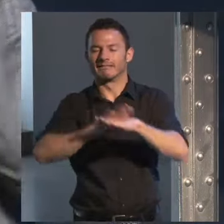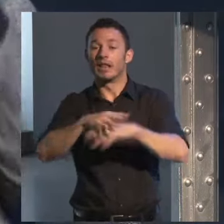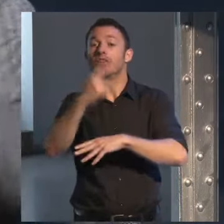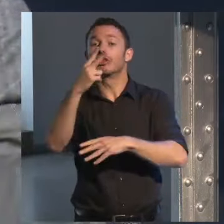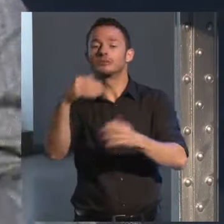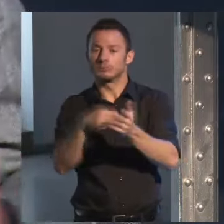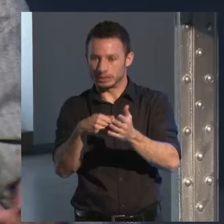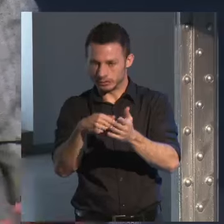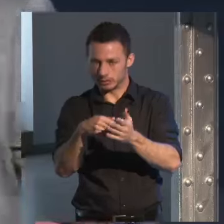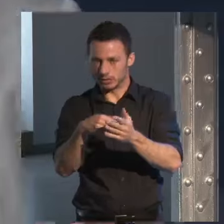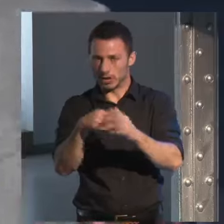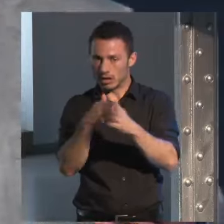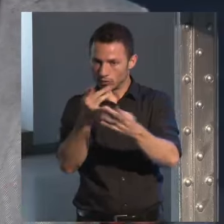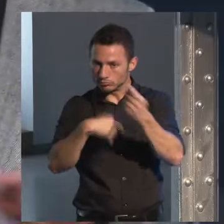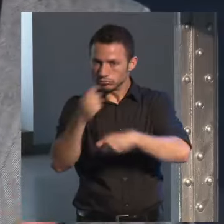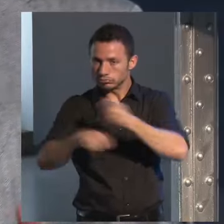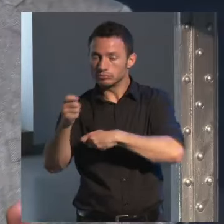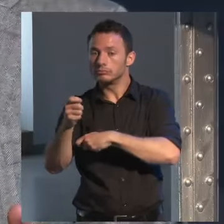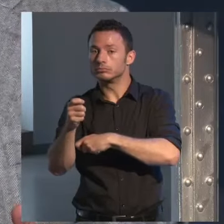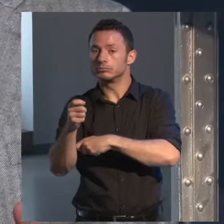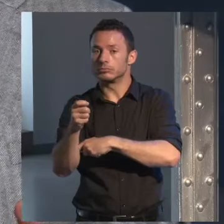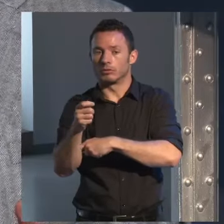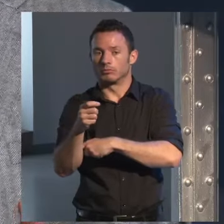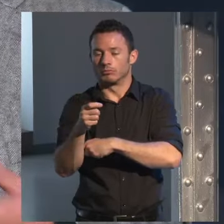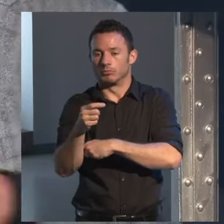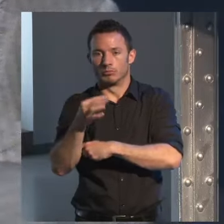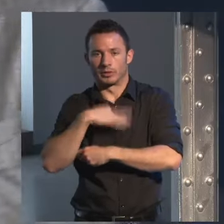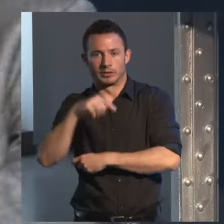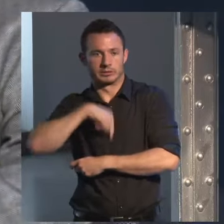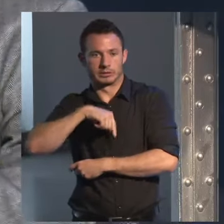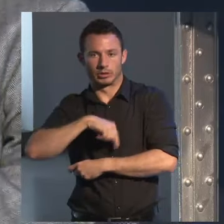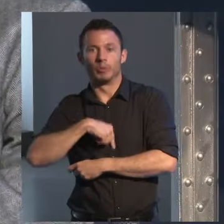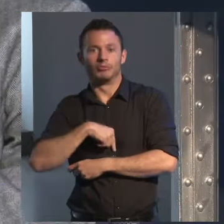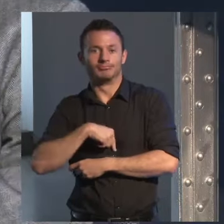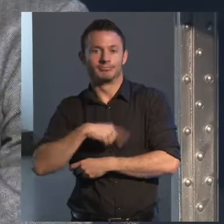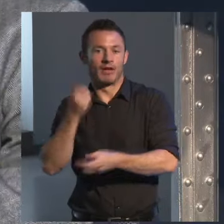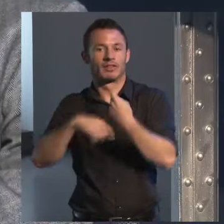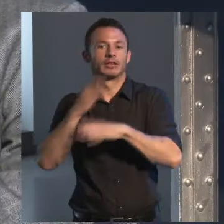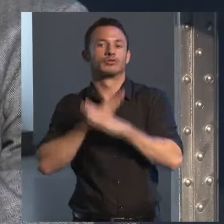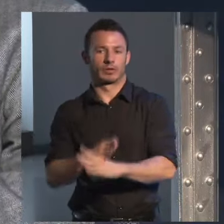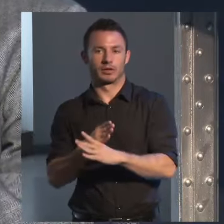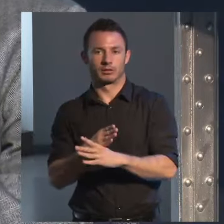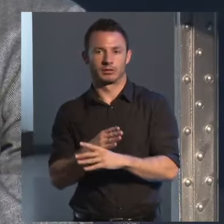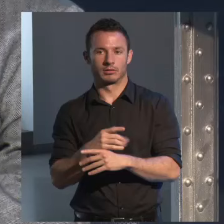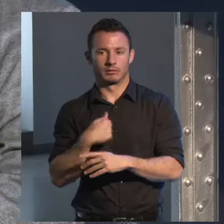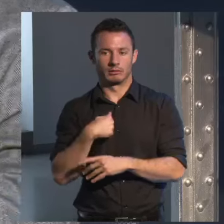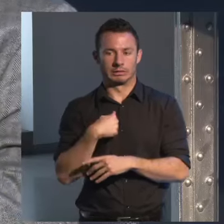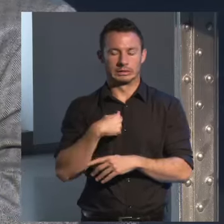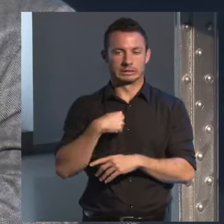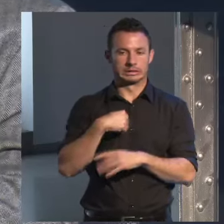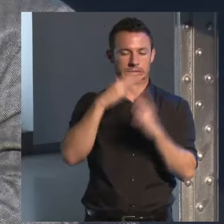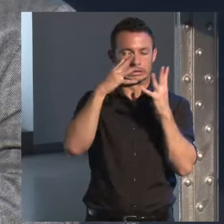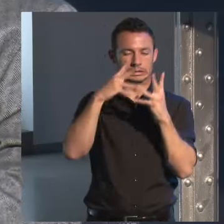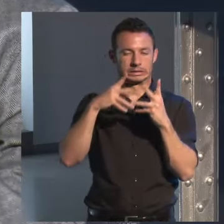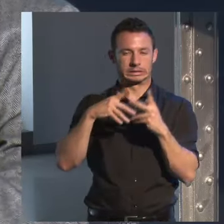perdón 2.000 ejemplares de una edición se puede dar por satisfecho y yo cogí y saqué qué por ciento es